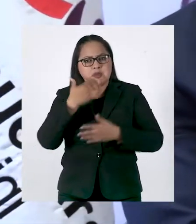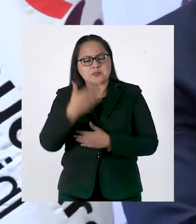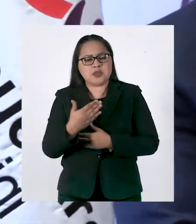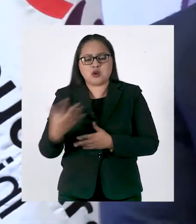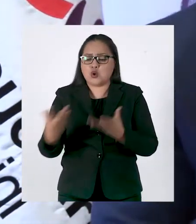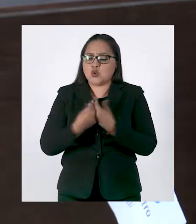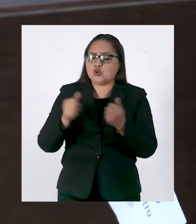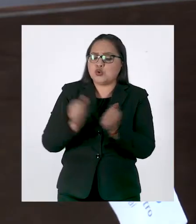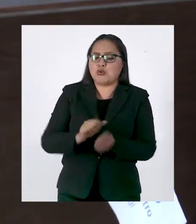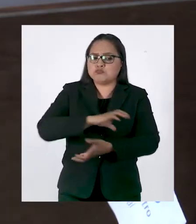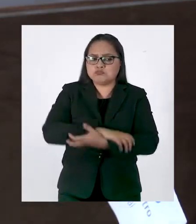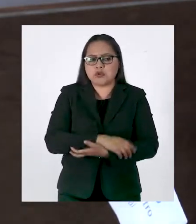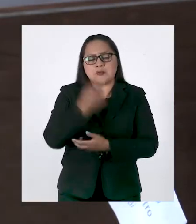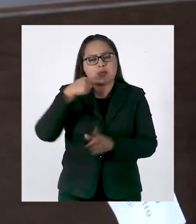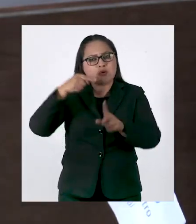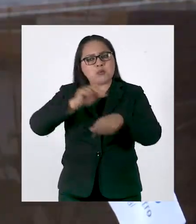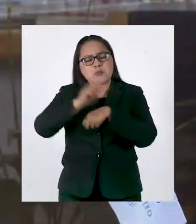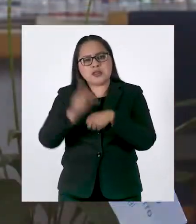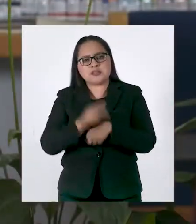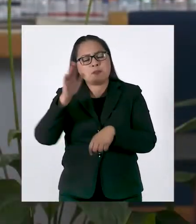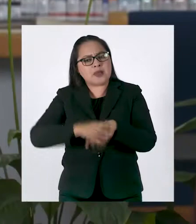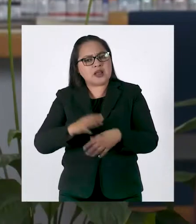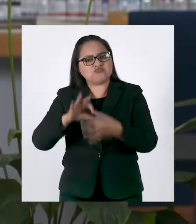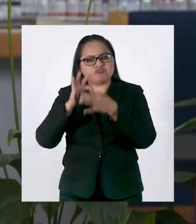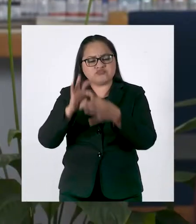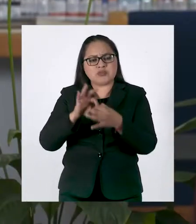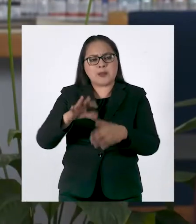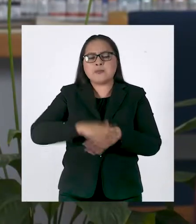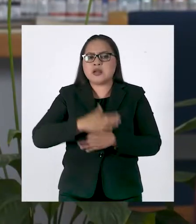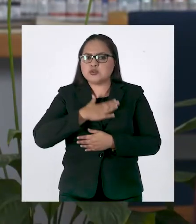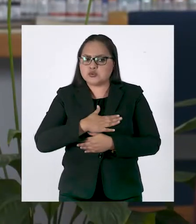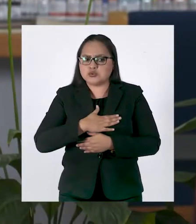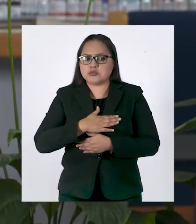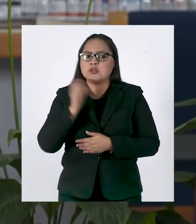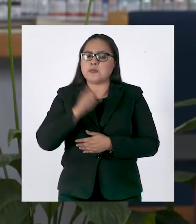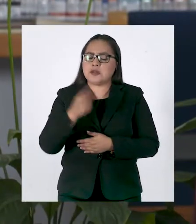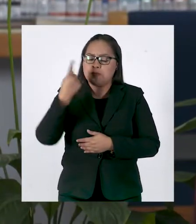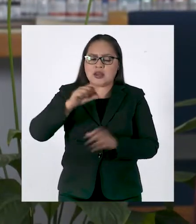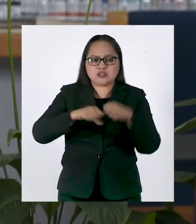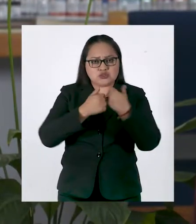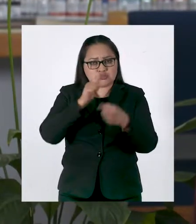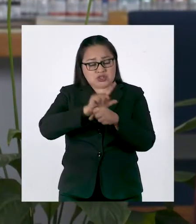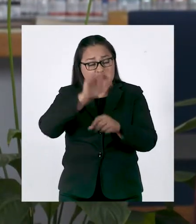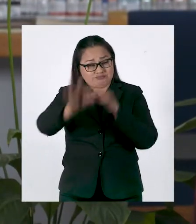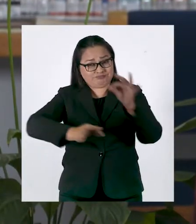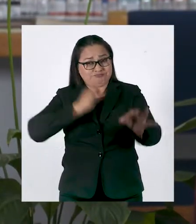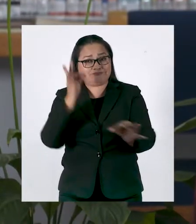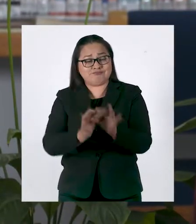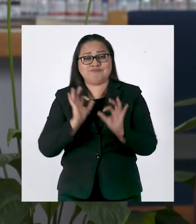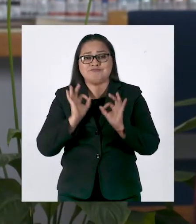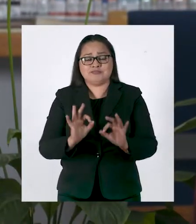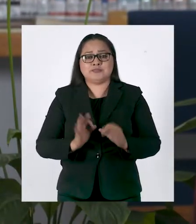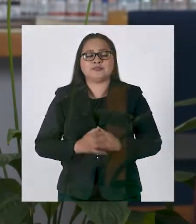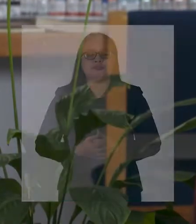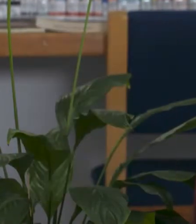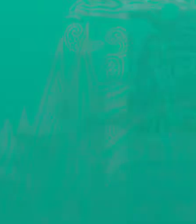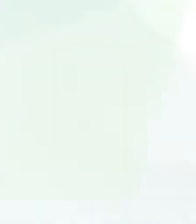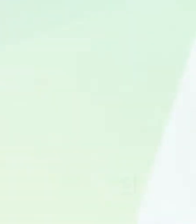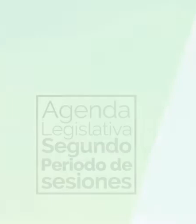trabajando con nuestros aliados para lograr un país más solidario, más humano, más justo y, como lo dije, hacerlo socialmente correcto.